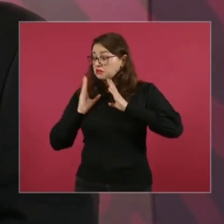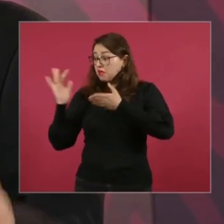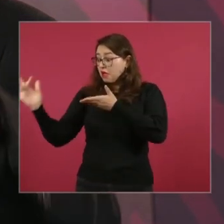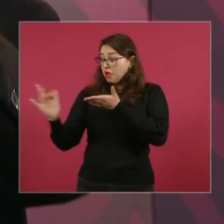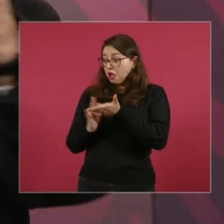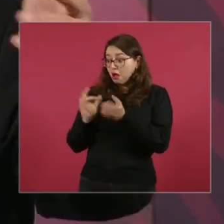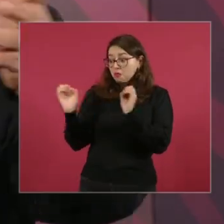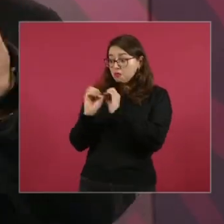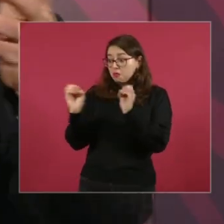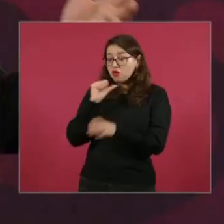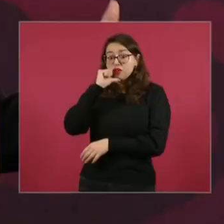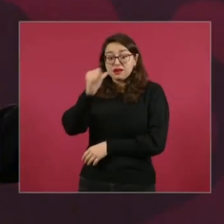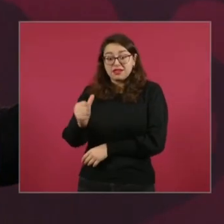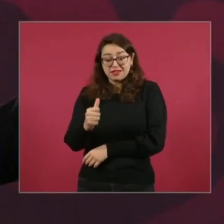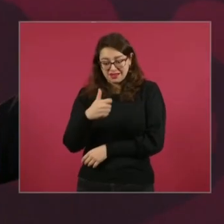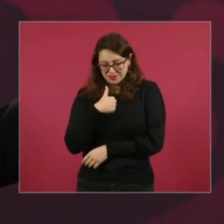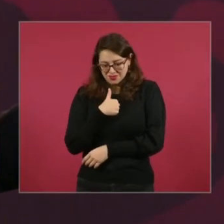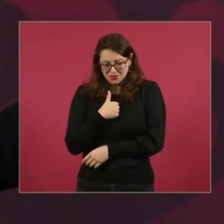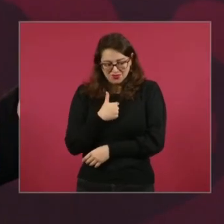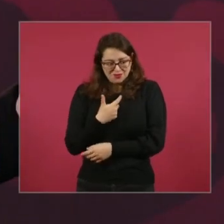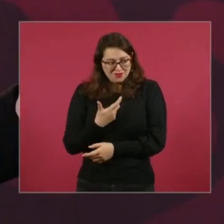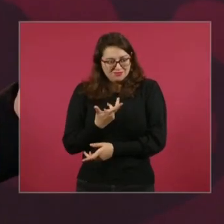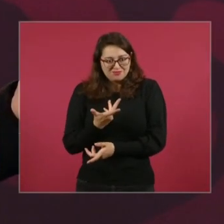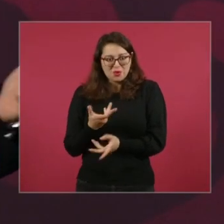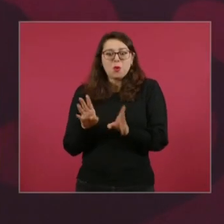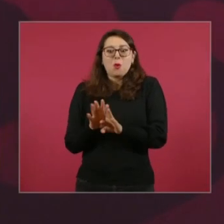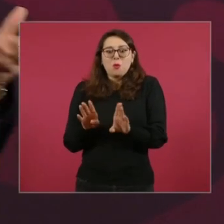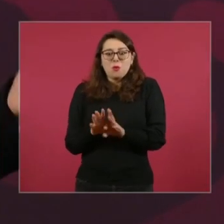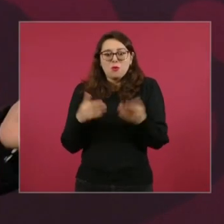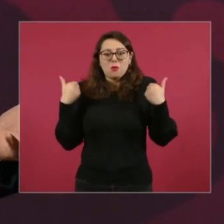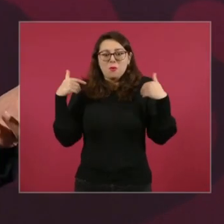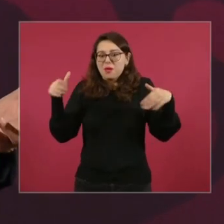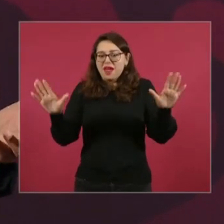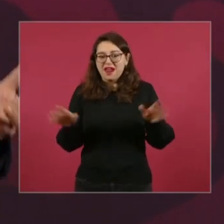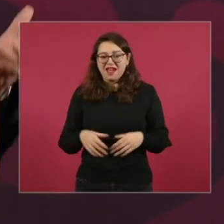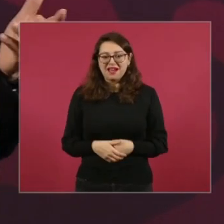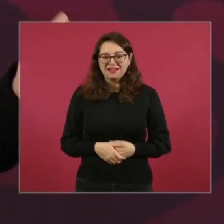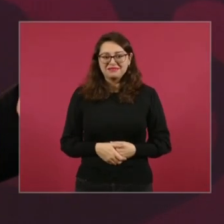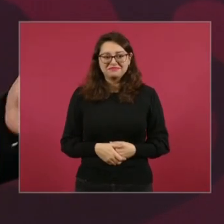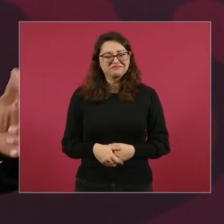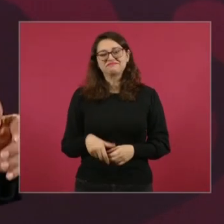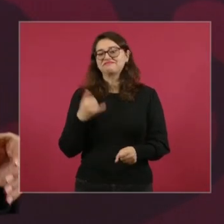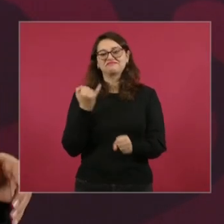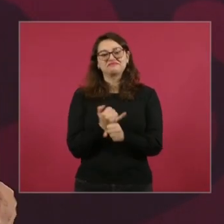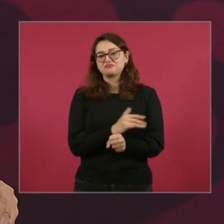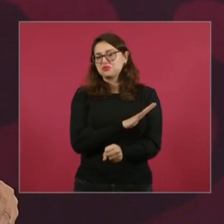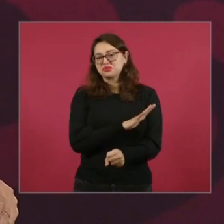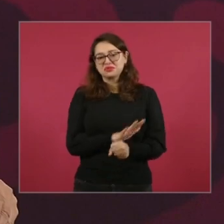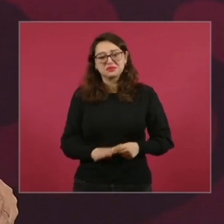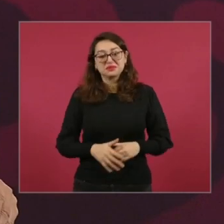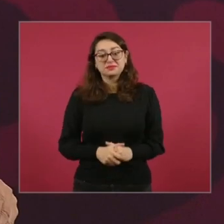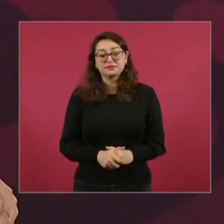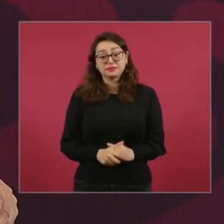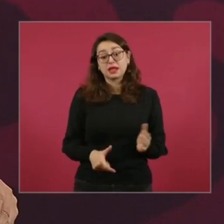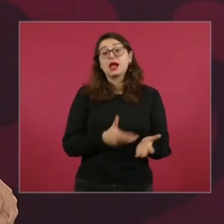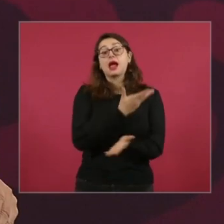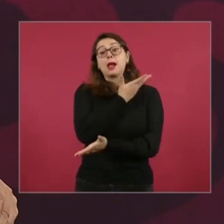¿Cómo íbamos a hacer los cuarteles para la Guardia Nacional?